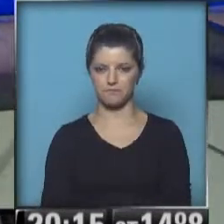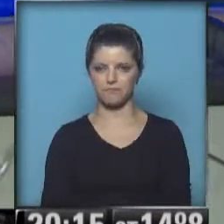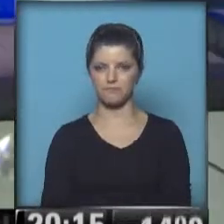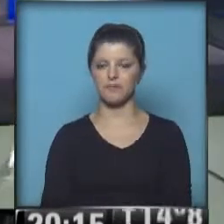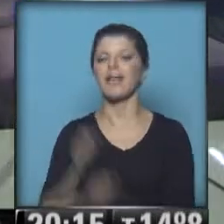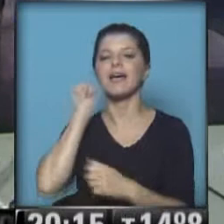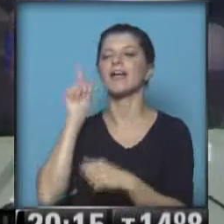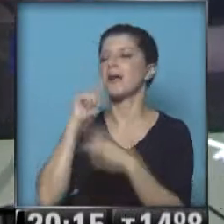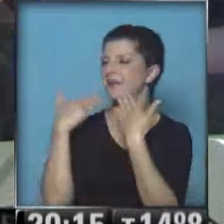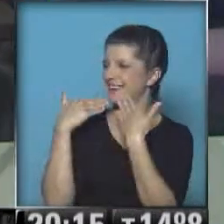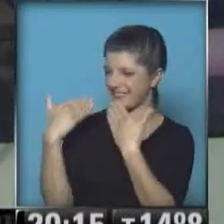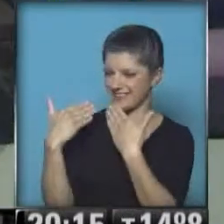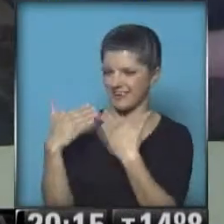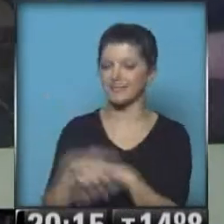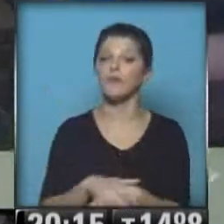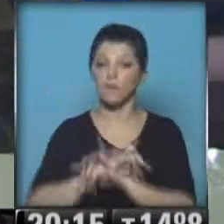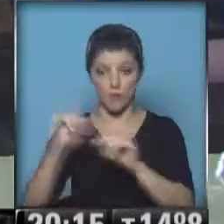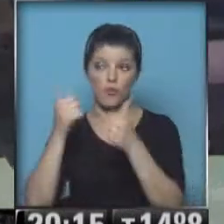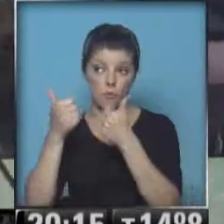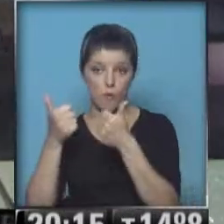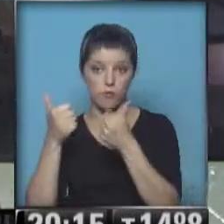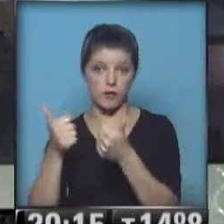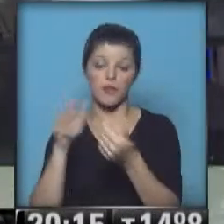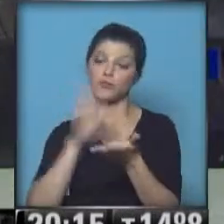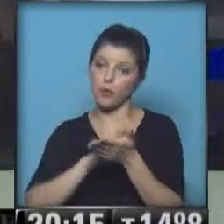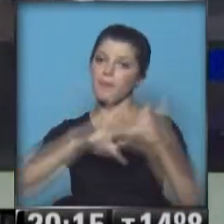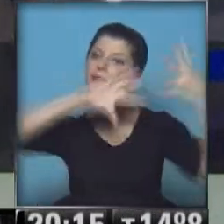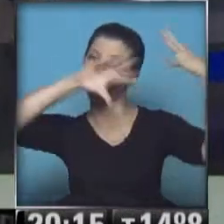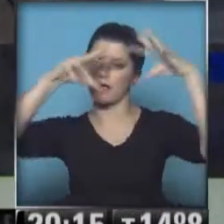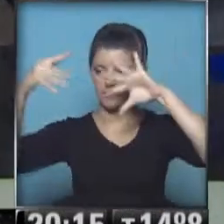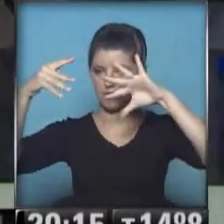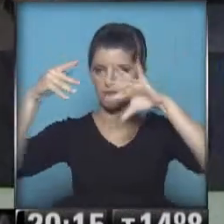Gaby, muchas gracias. Bueno, noticias entonces, respecto del tiempo para la provincia de Buenos Aires.